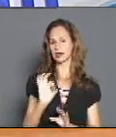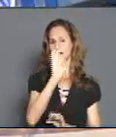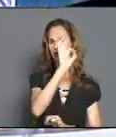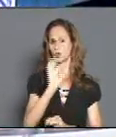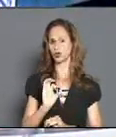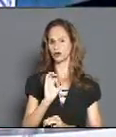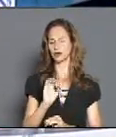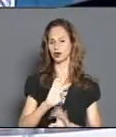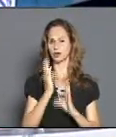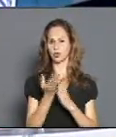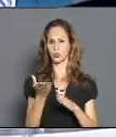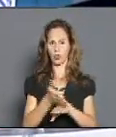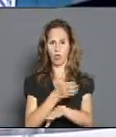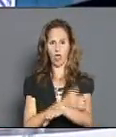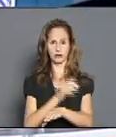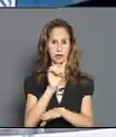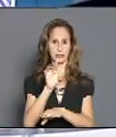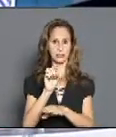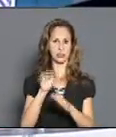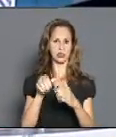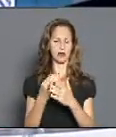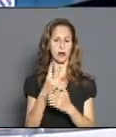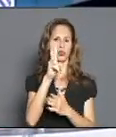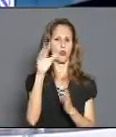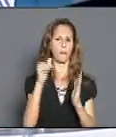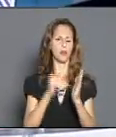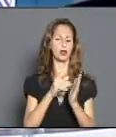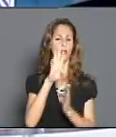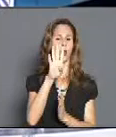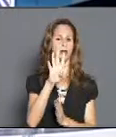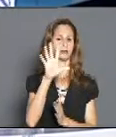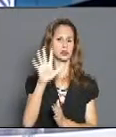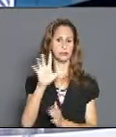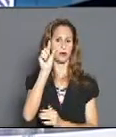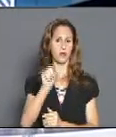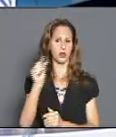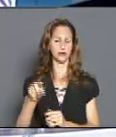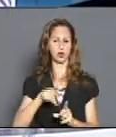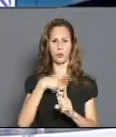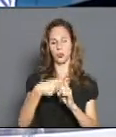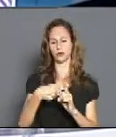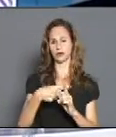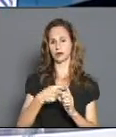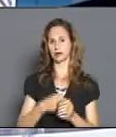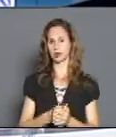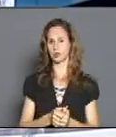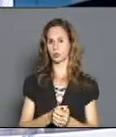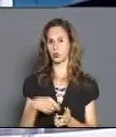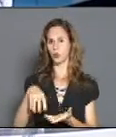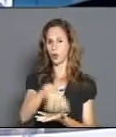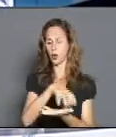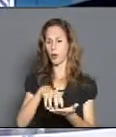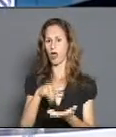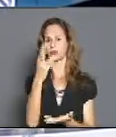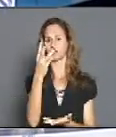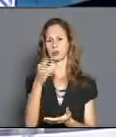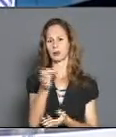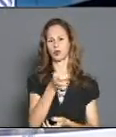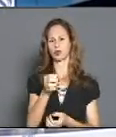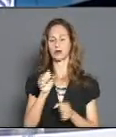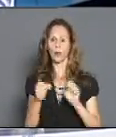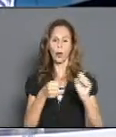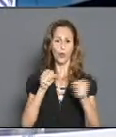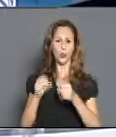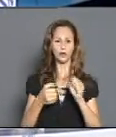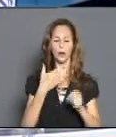reportados. En los últimos 15 días, que fueron alrededor de 2.045 casos, más de la mitad de los casos corresponden a esos tres municipios. Si ustedes controlan esos tres municipios,